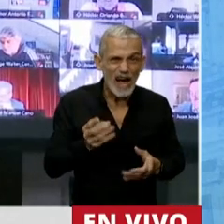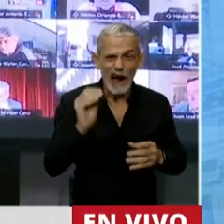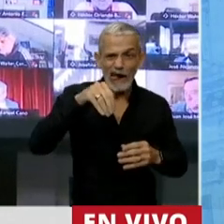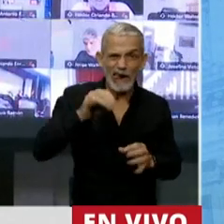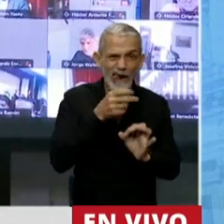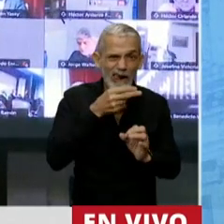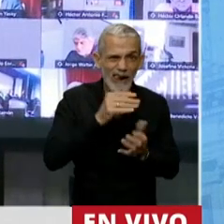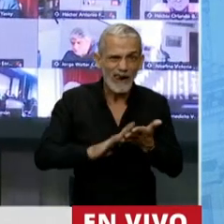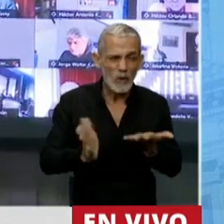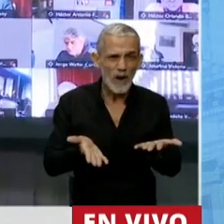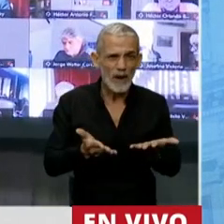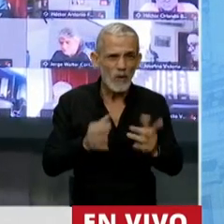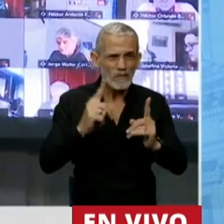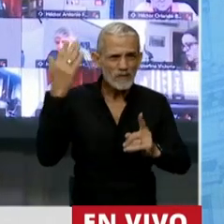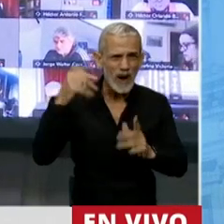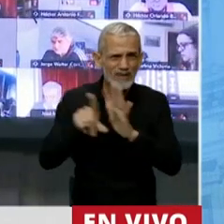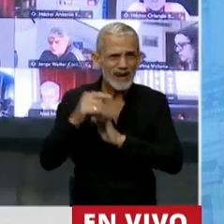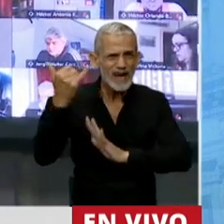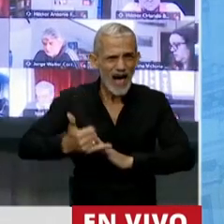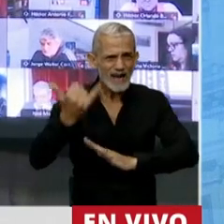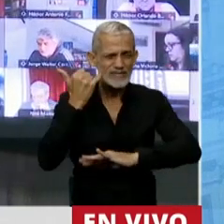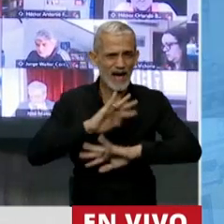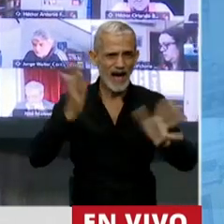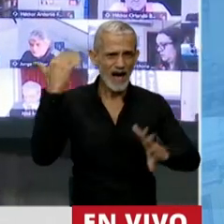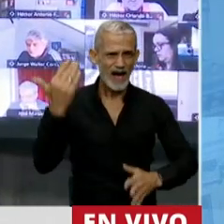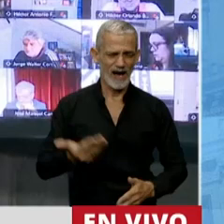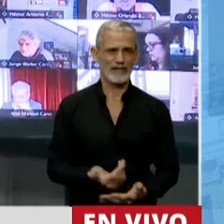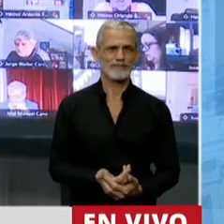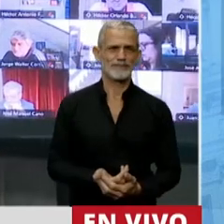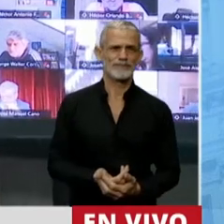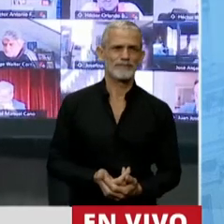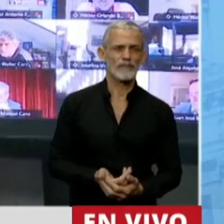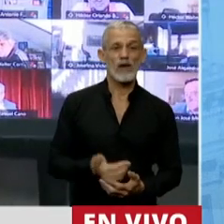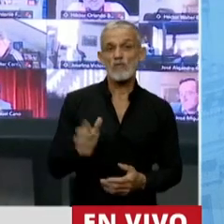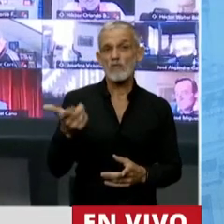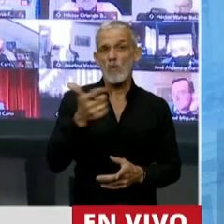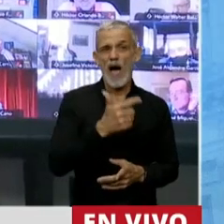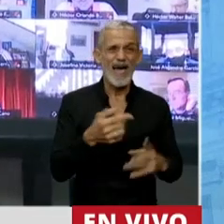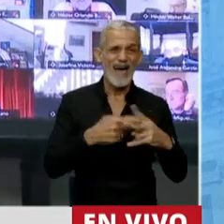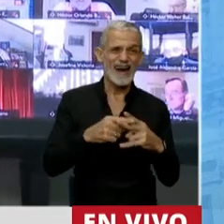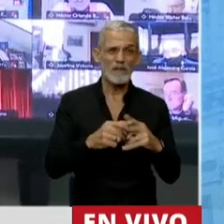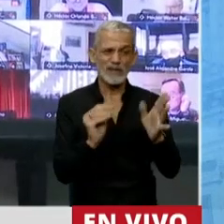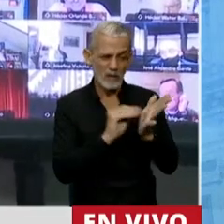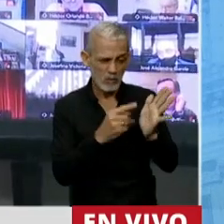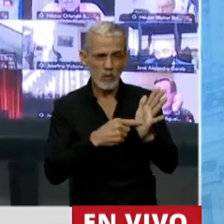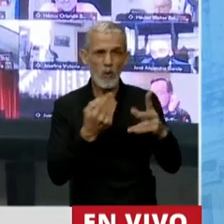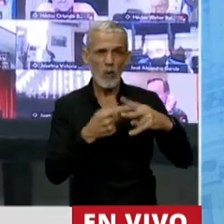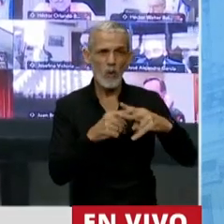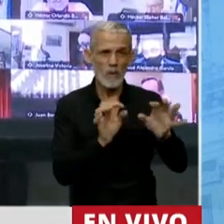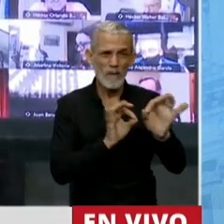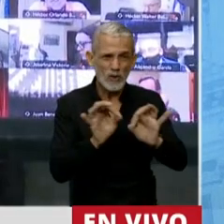ningún instrumento para hacerlo. No está existiendo ninguna herramienta en este proyecto,